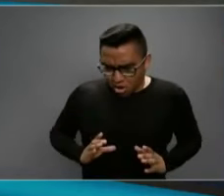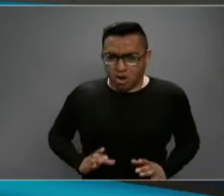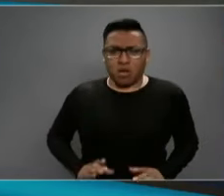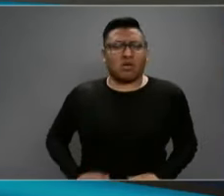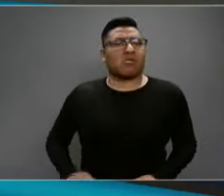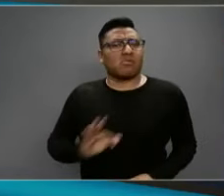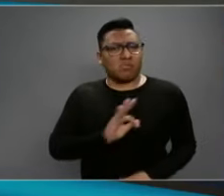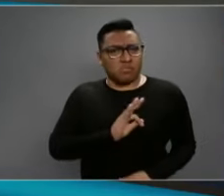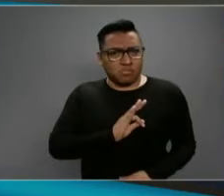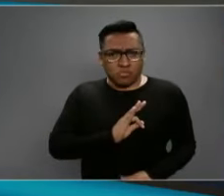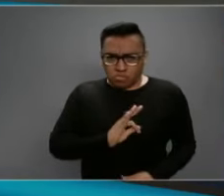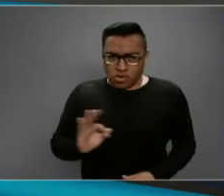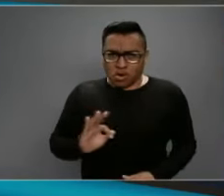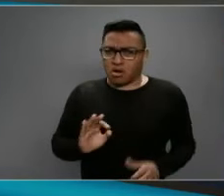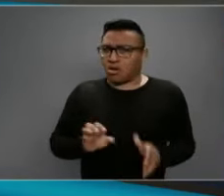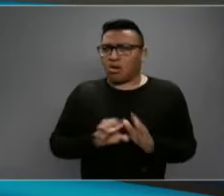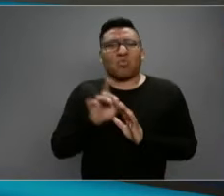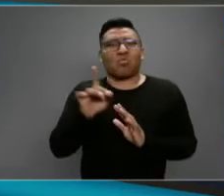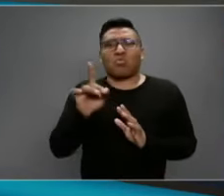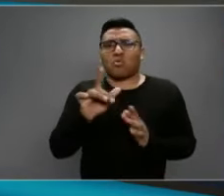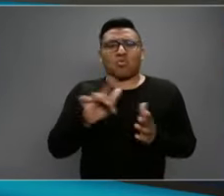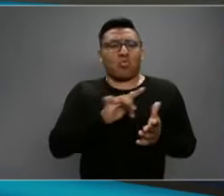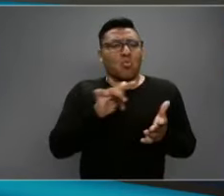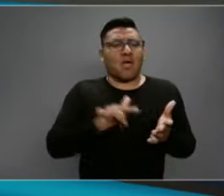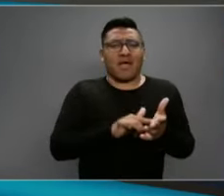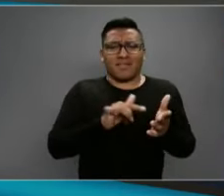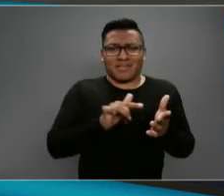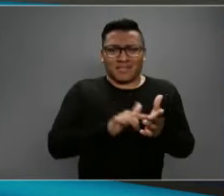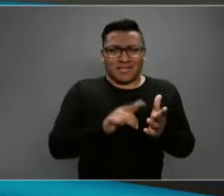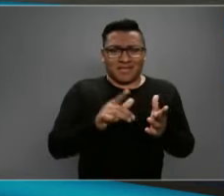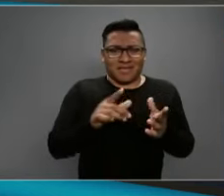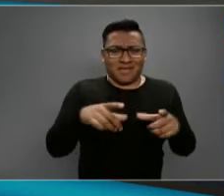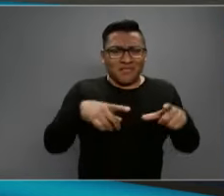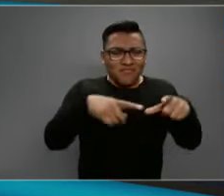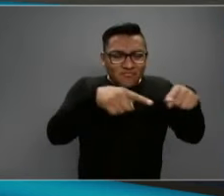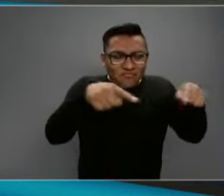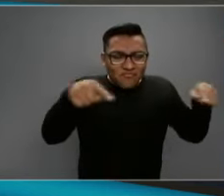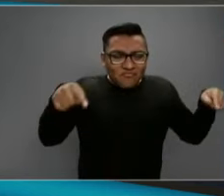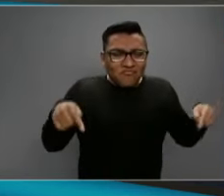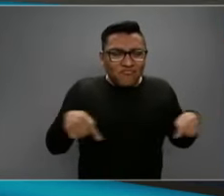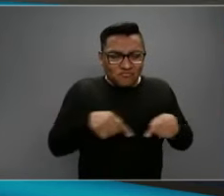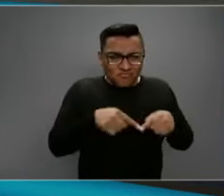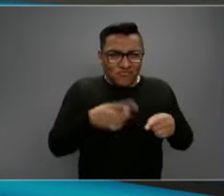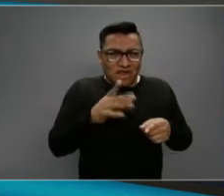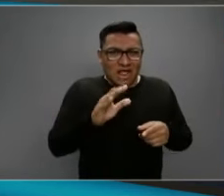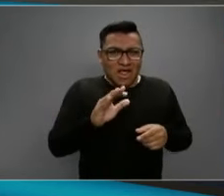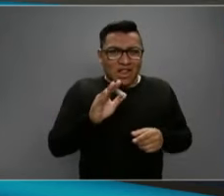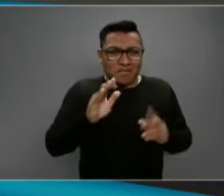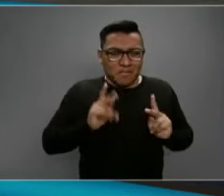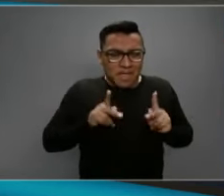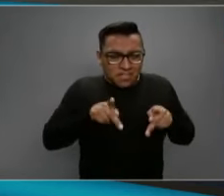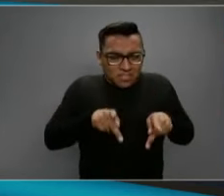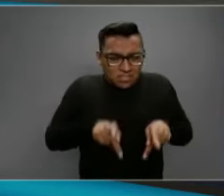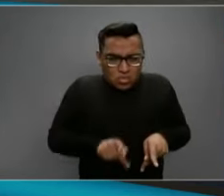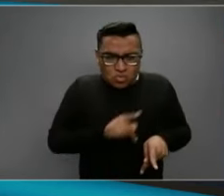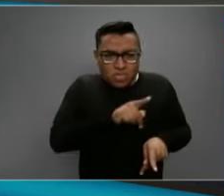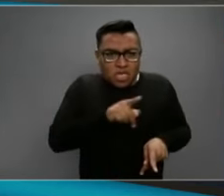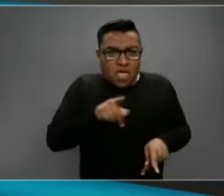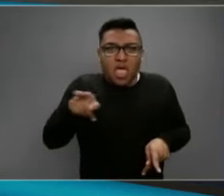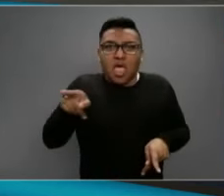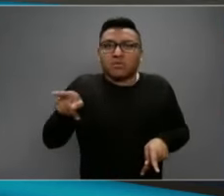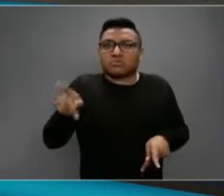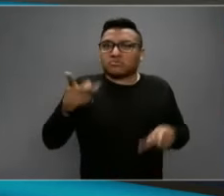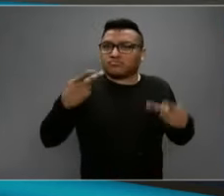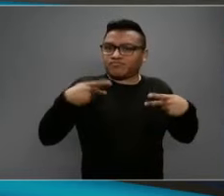casa funeraria, pública, social o privada. Ellos saben cómo